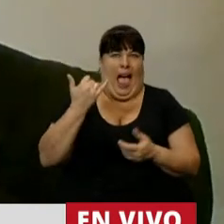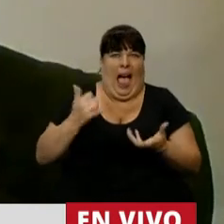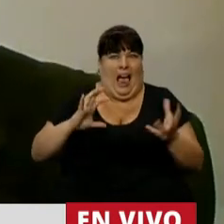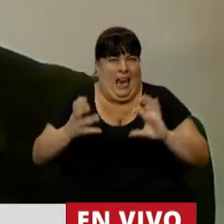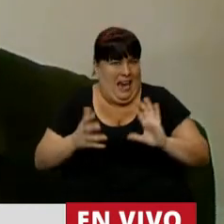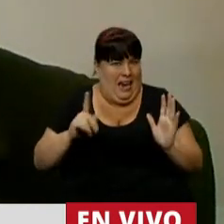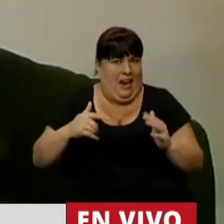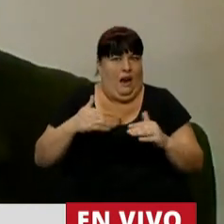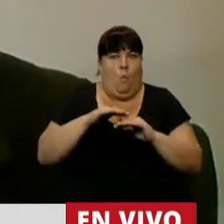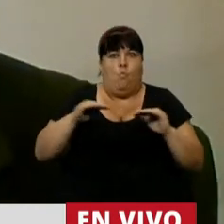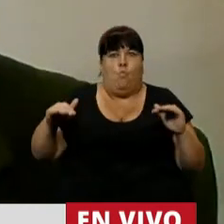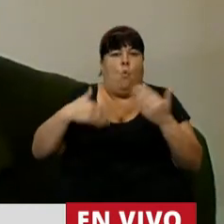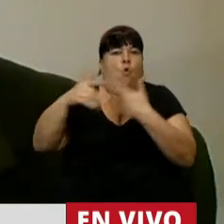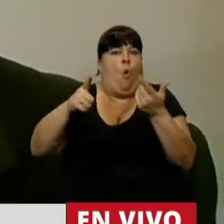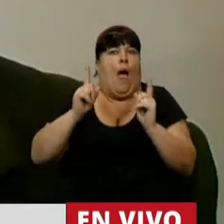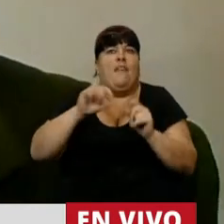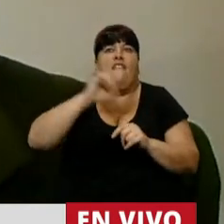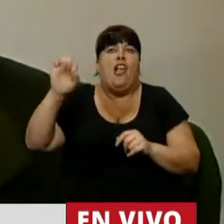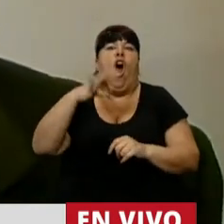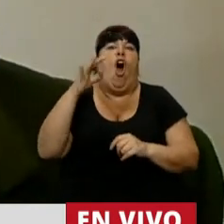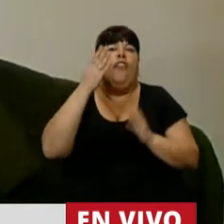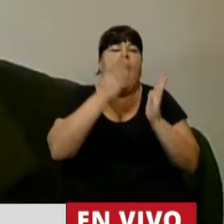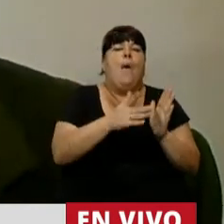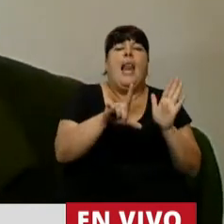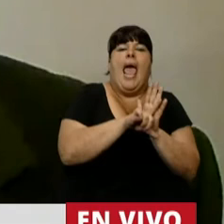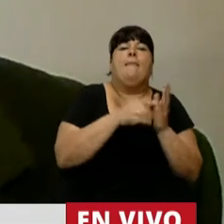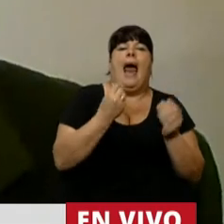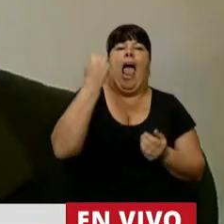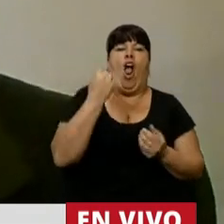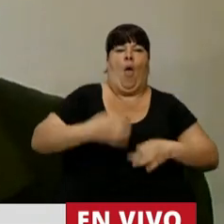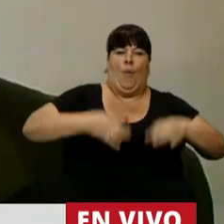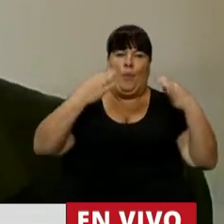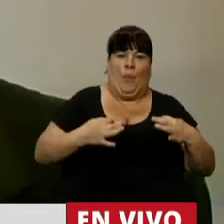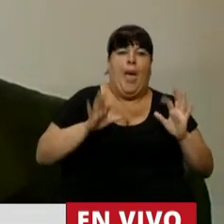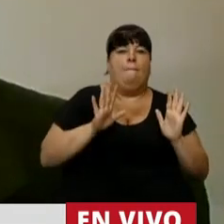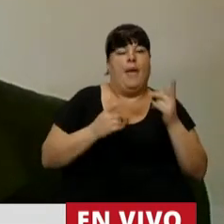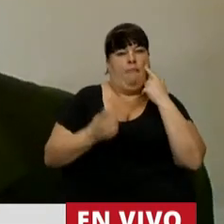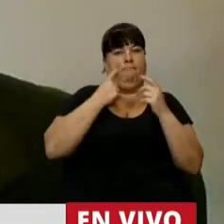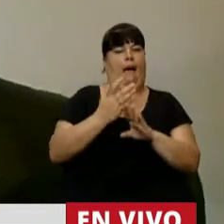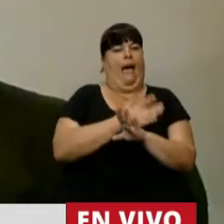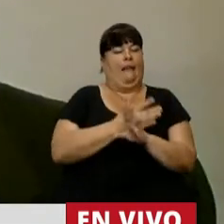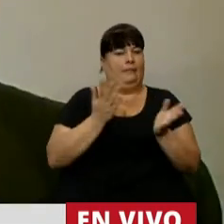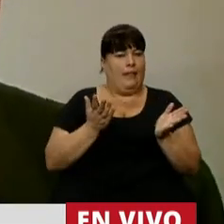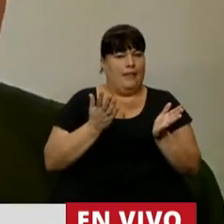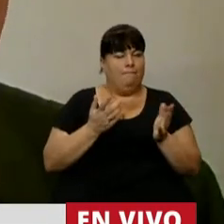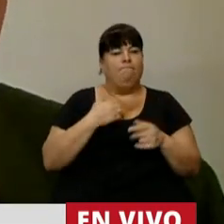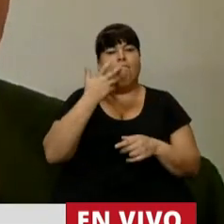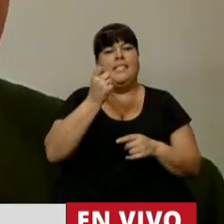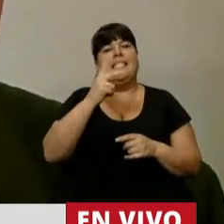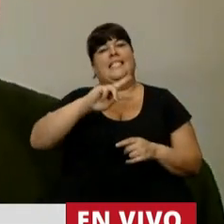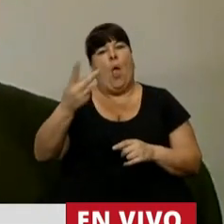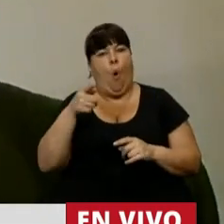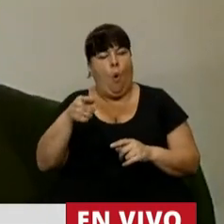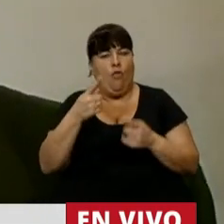que no crece y solo tiene inflación o tenemos que legislar para una economía sana pero tomar los recaudos? Elegimos este segundo